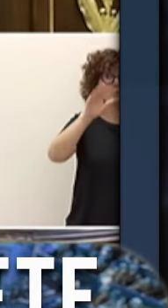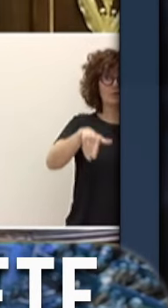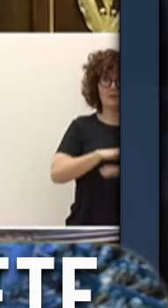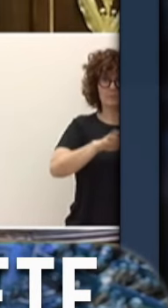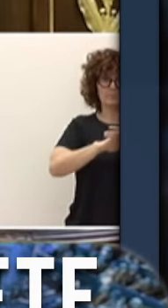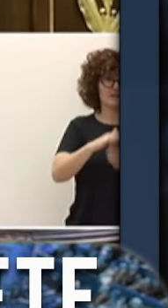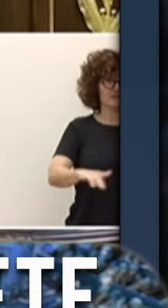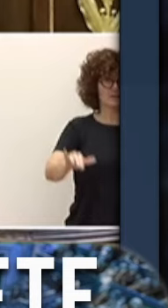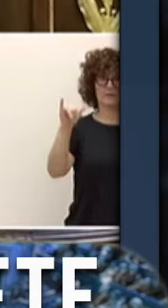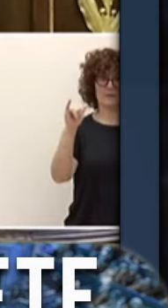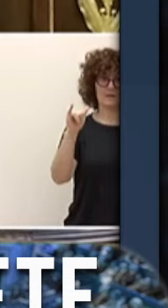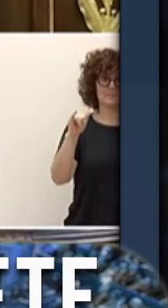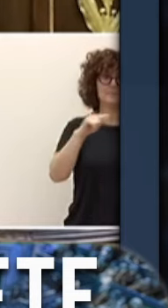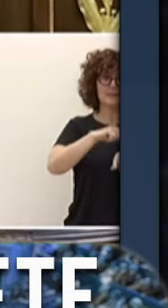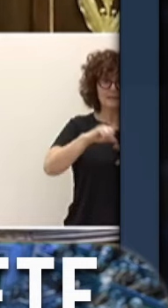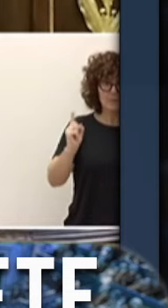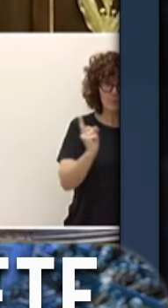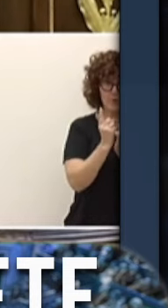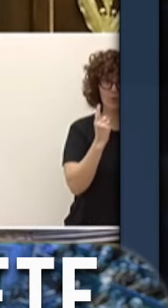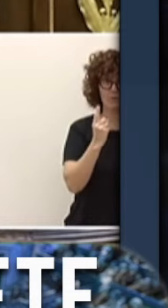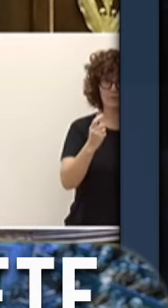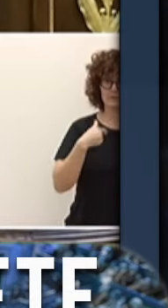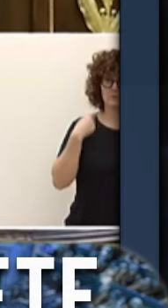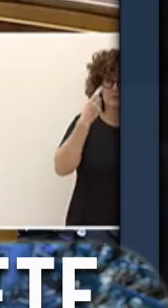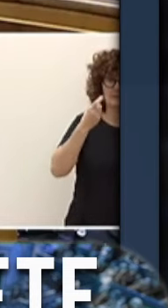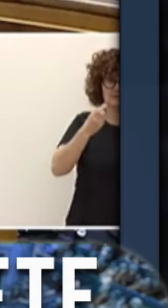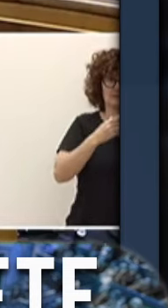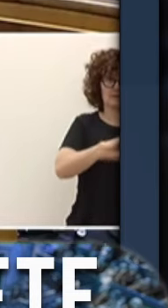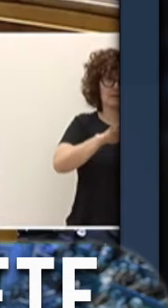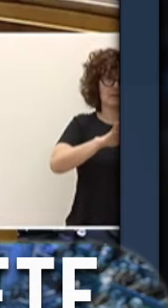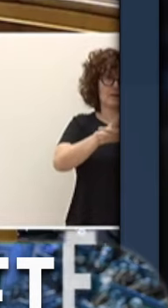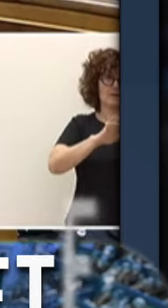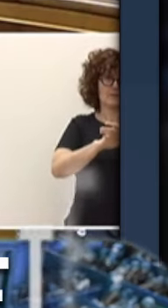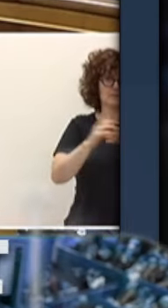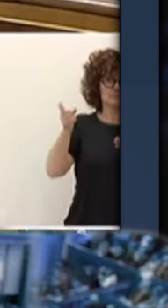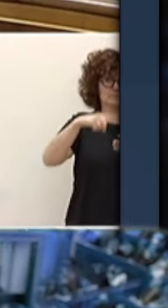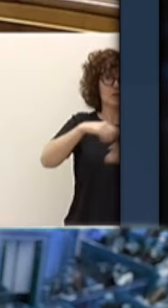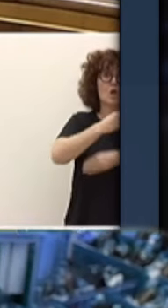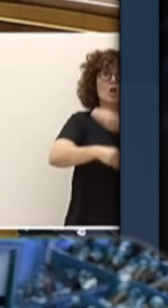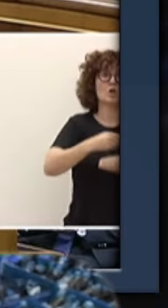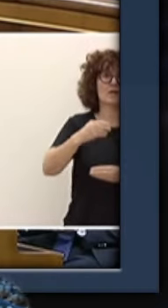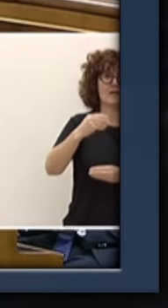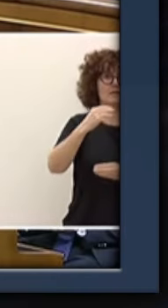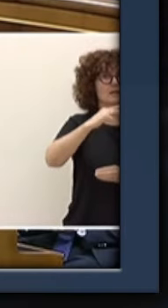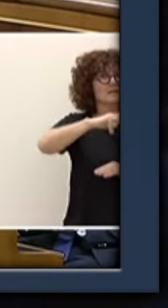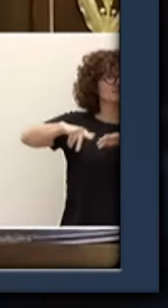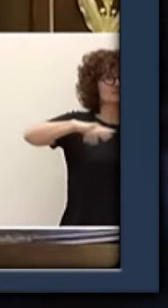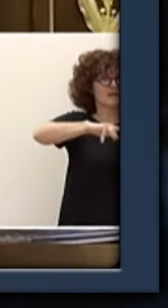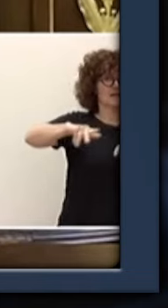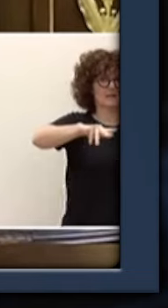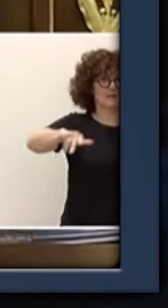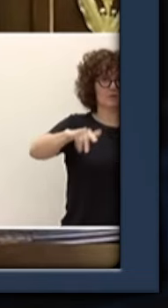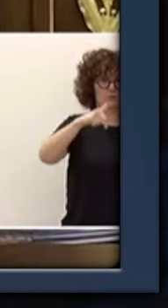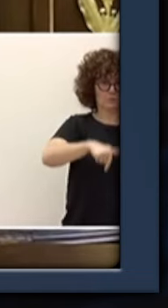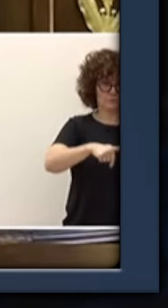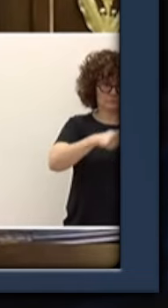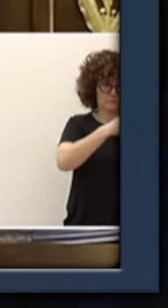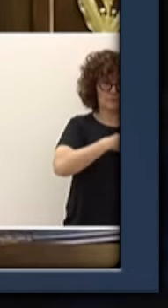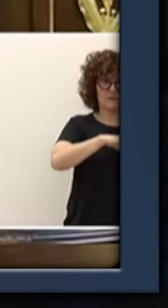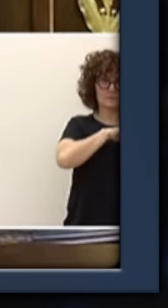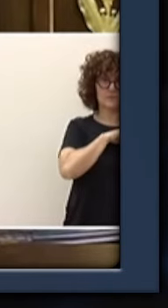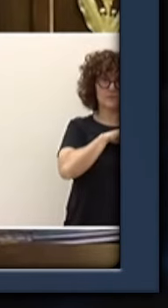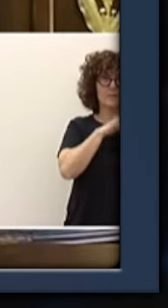que ustedes practican y de la ruina que provocan a nuestro pueblo porque efectivamente hay que pagar este crimen contra los españoles y ustedes han decidido